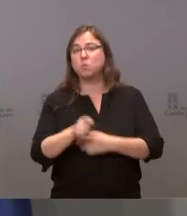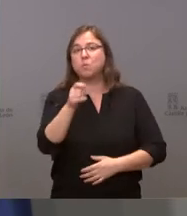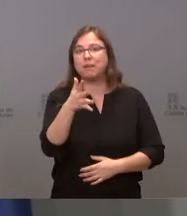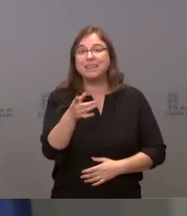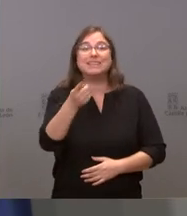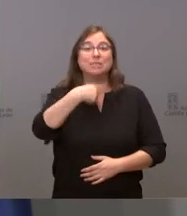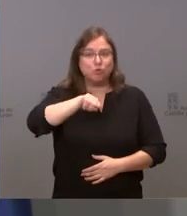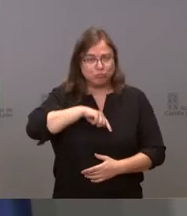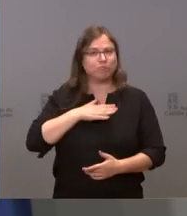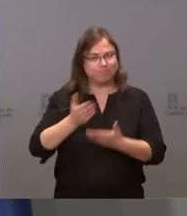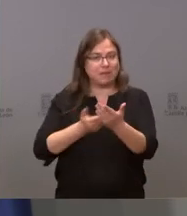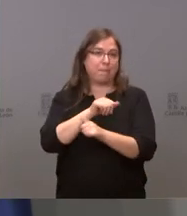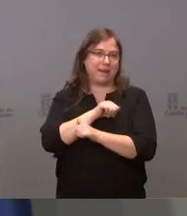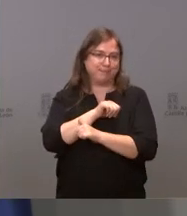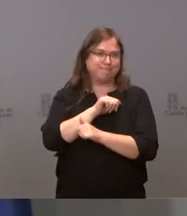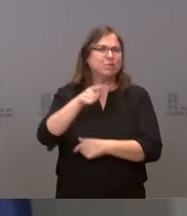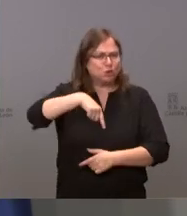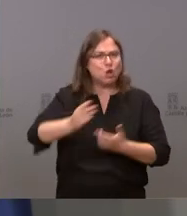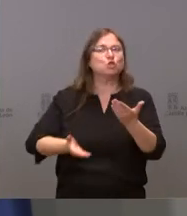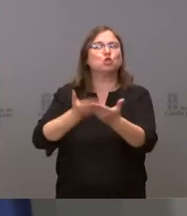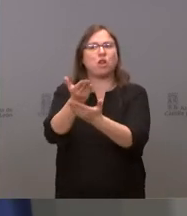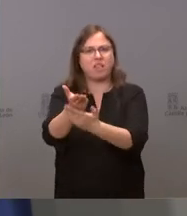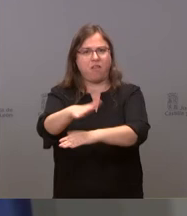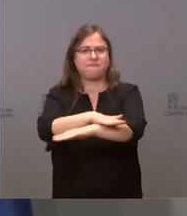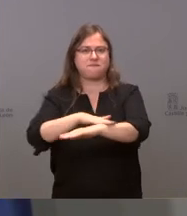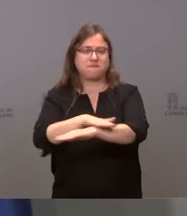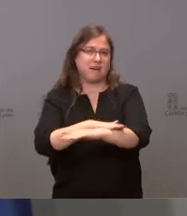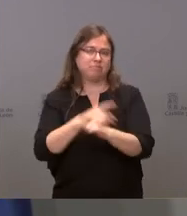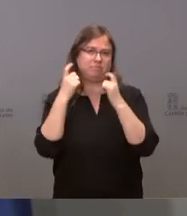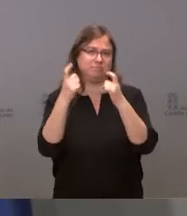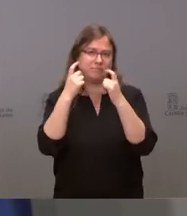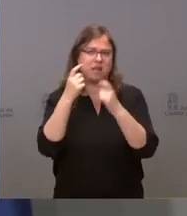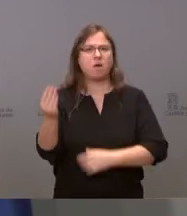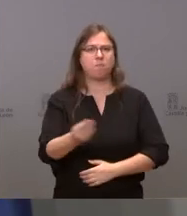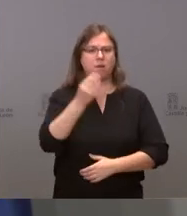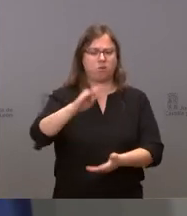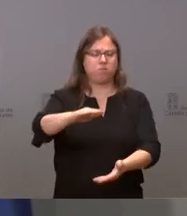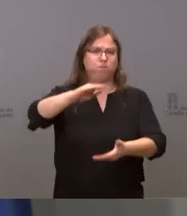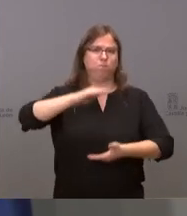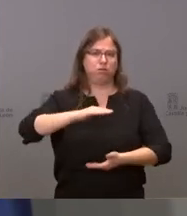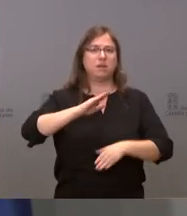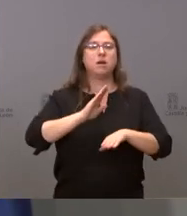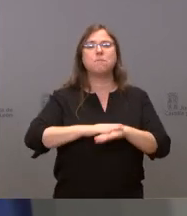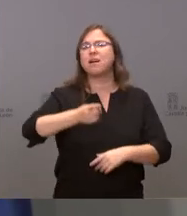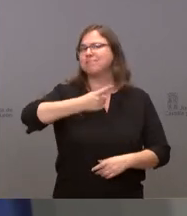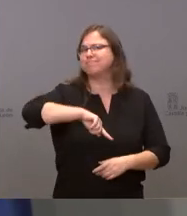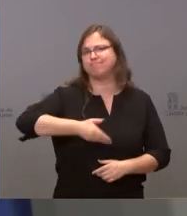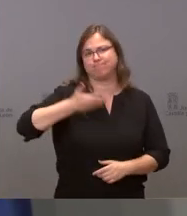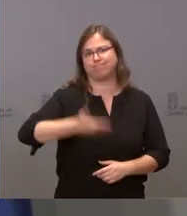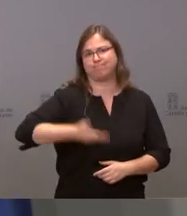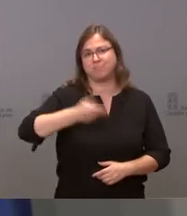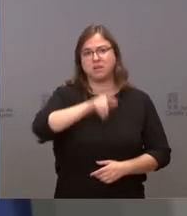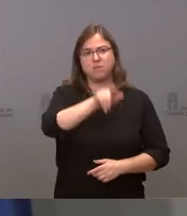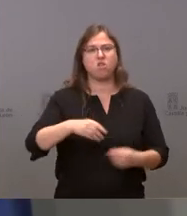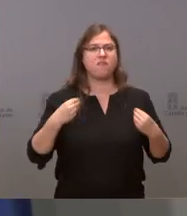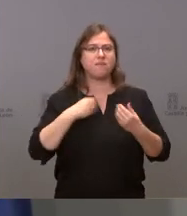solicitamos al Gobierno que haga lo posible porque mejore ese ritmo, porque para nosotros es vital, para la población es